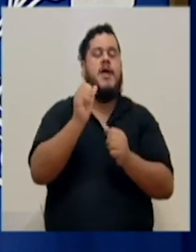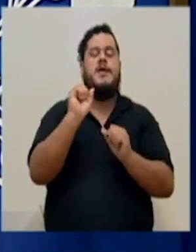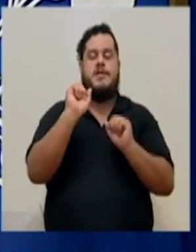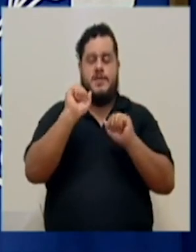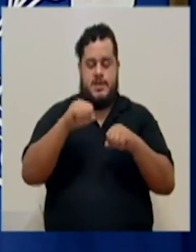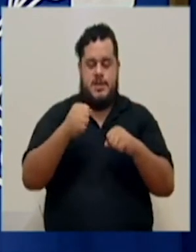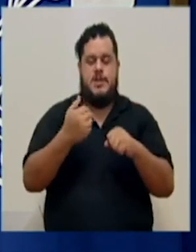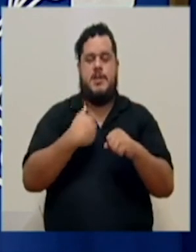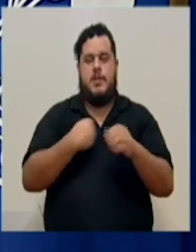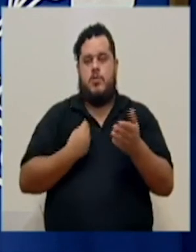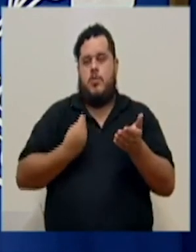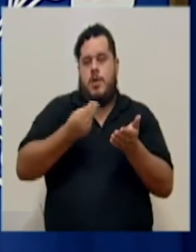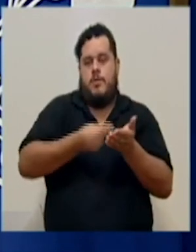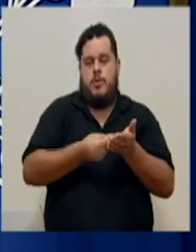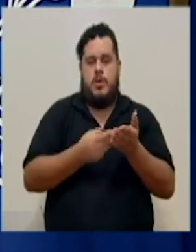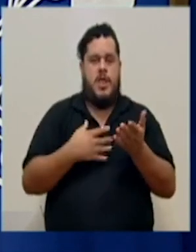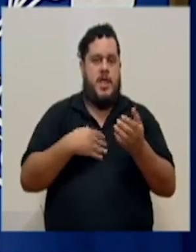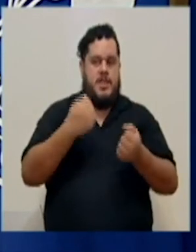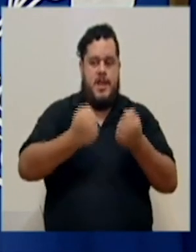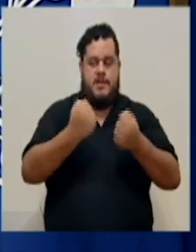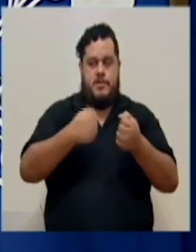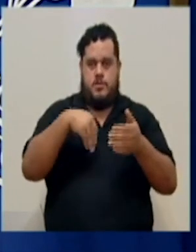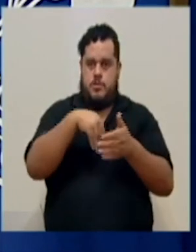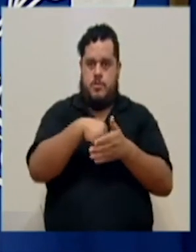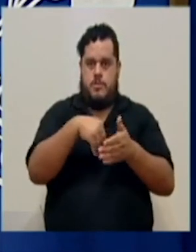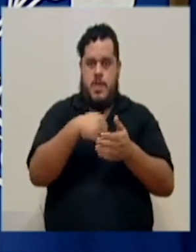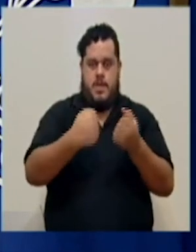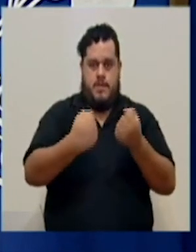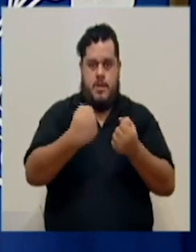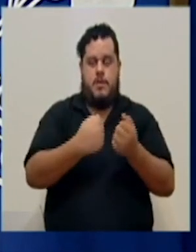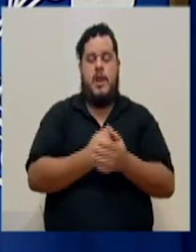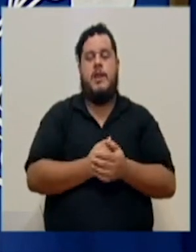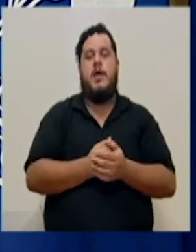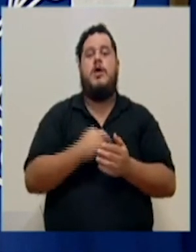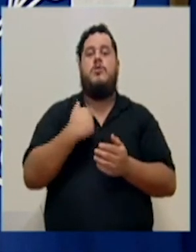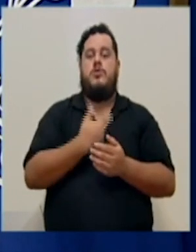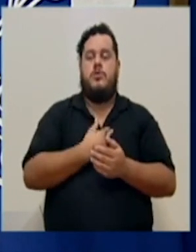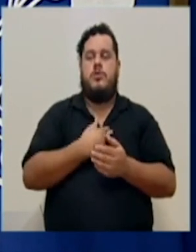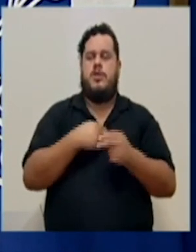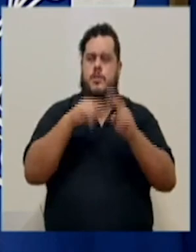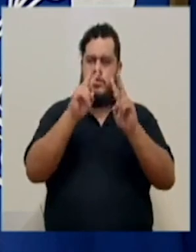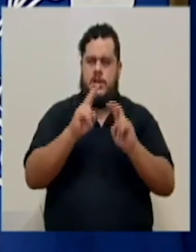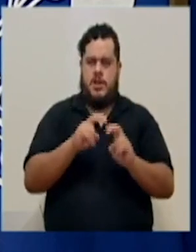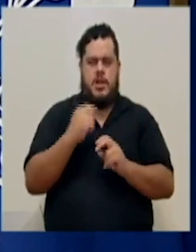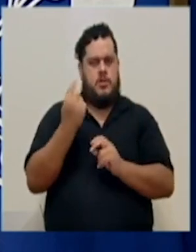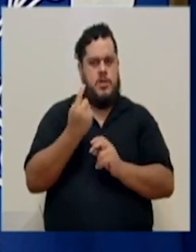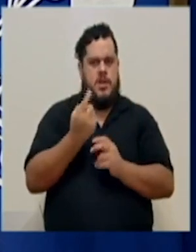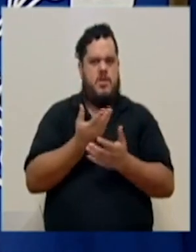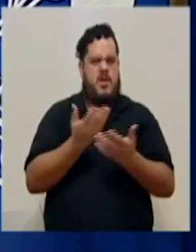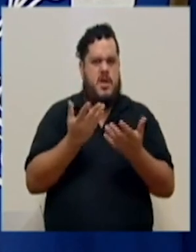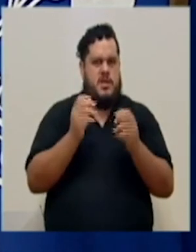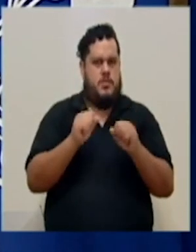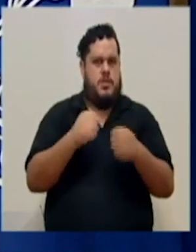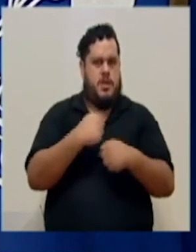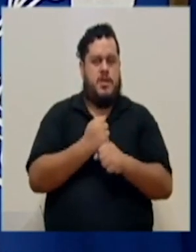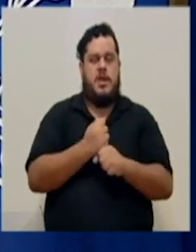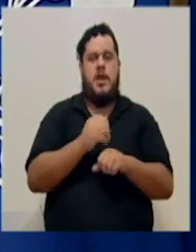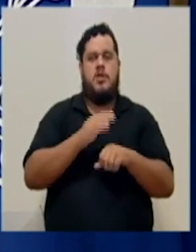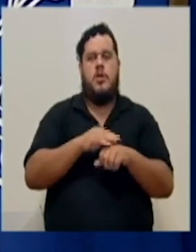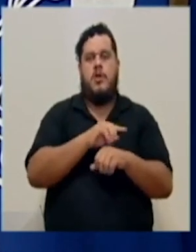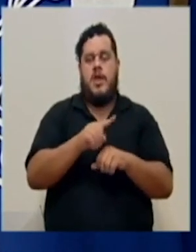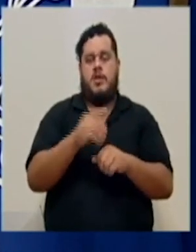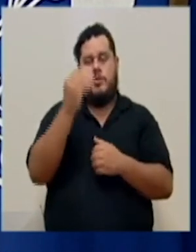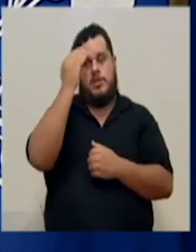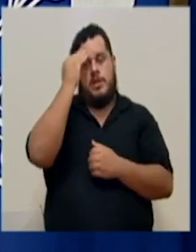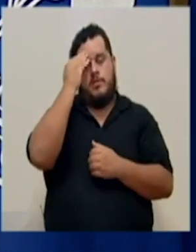aporte de la restricción vehicular. Nosotros, pues, también, como le digo, estamos analizando constantemente qué se puede hacer al respecto. Sabemos